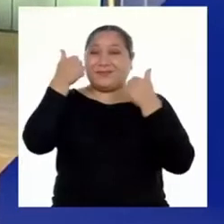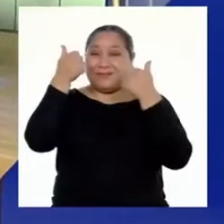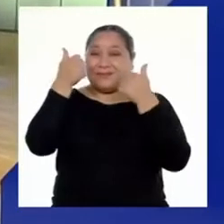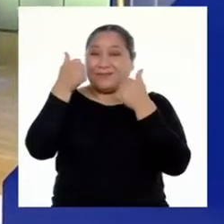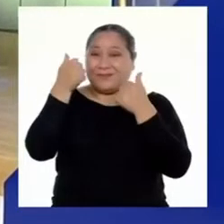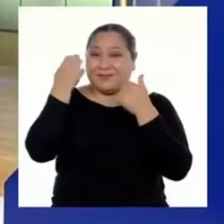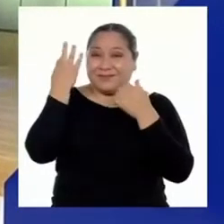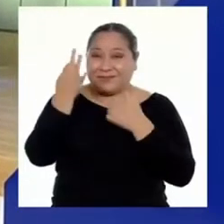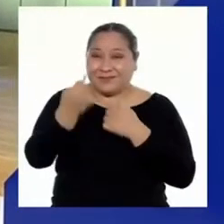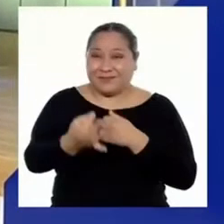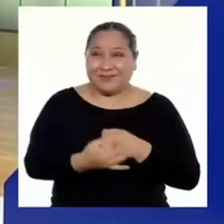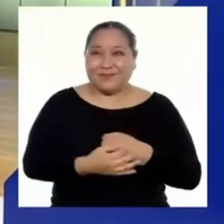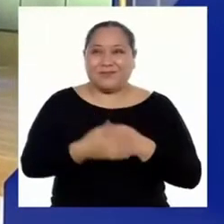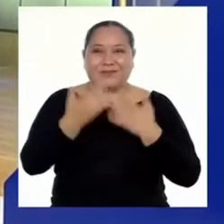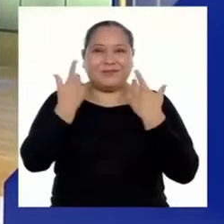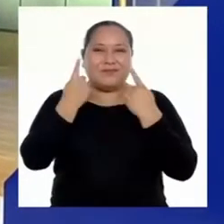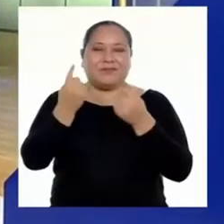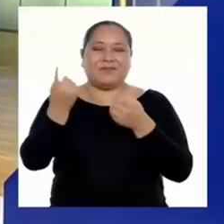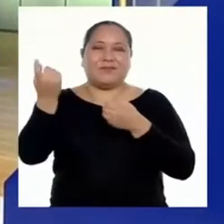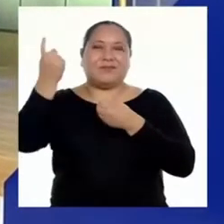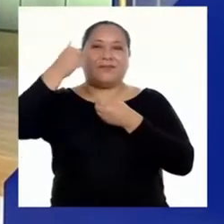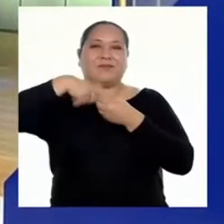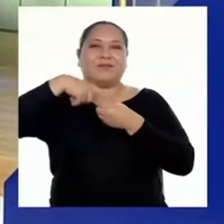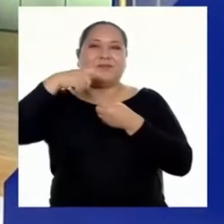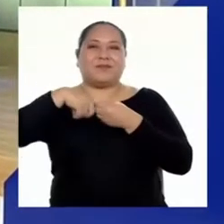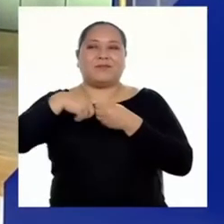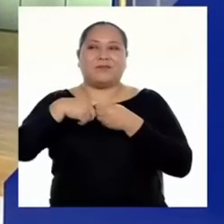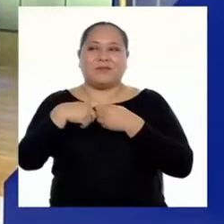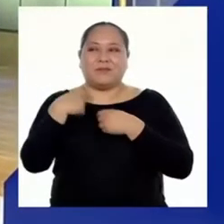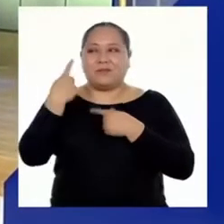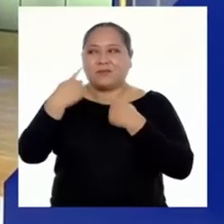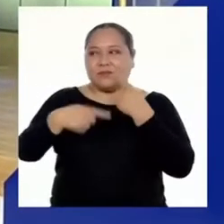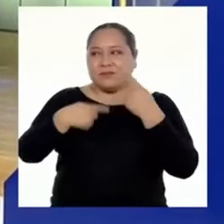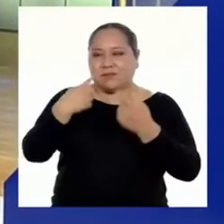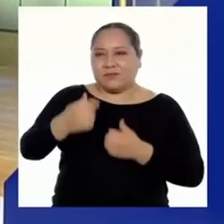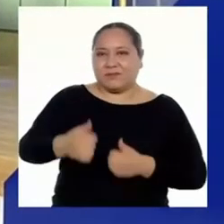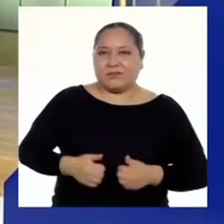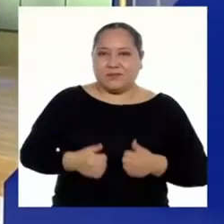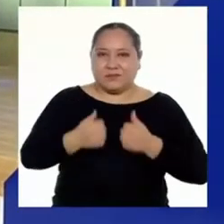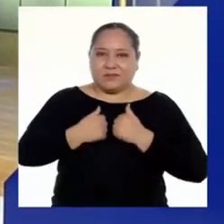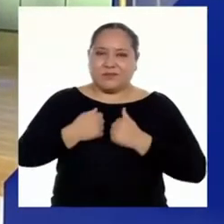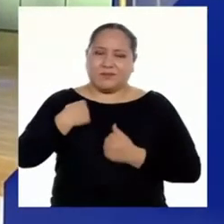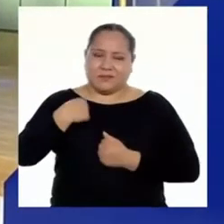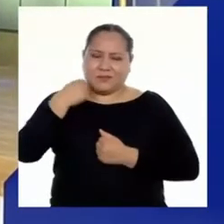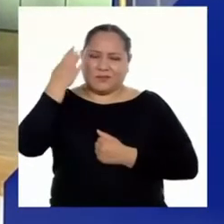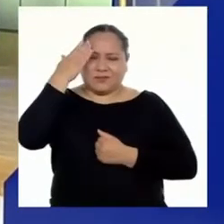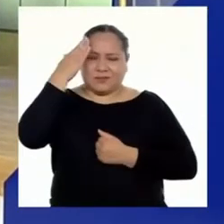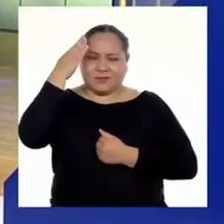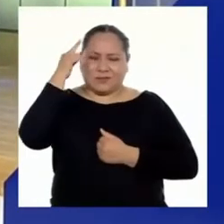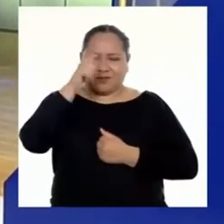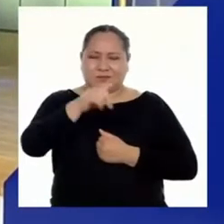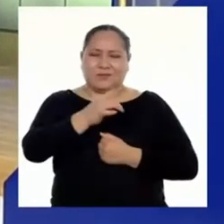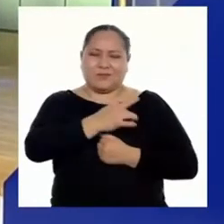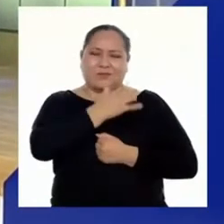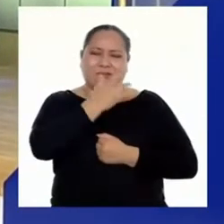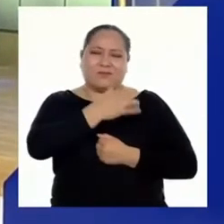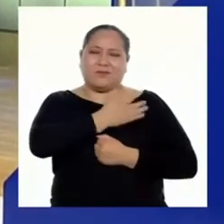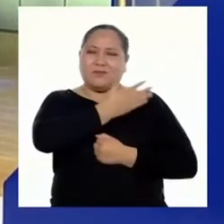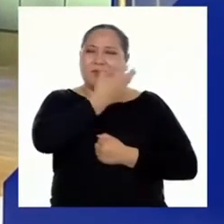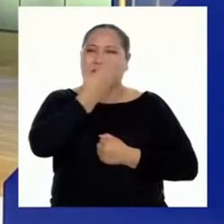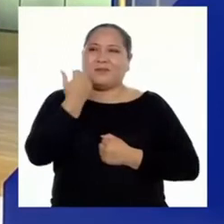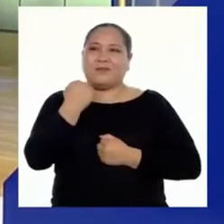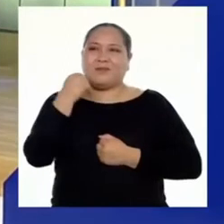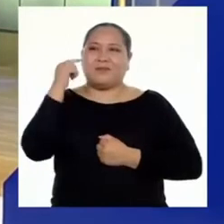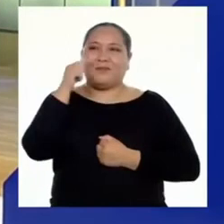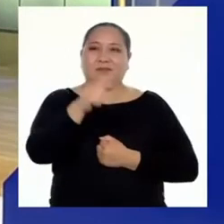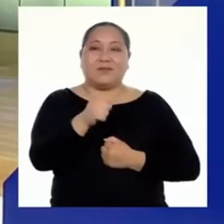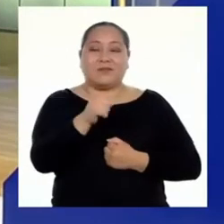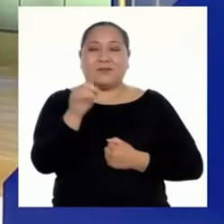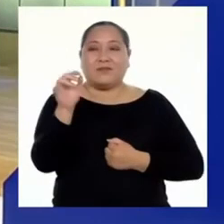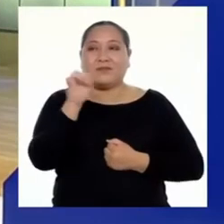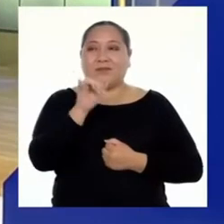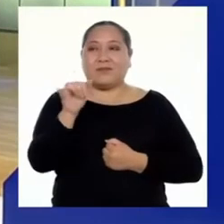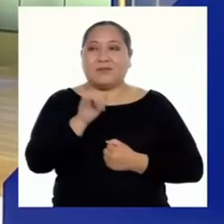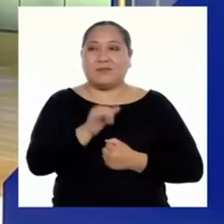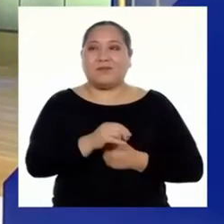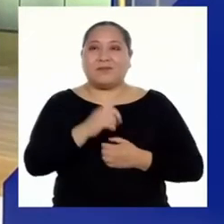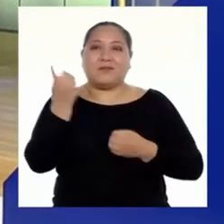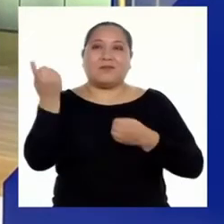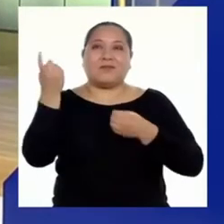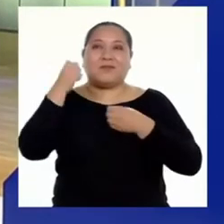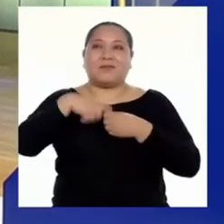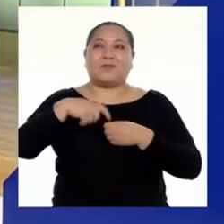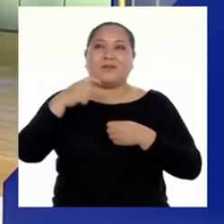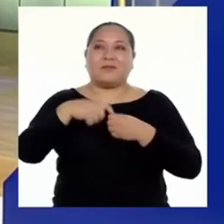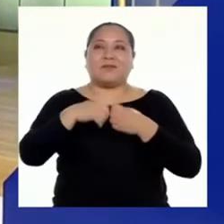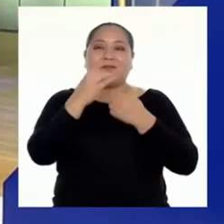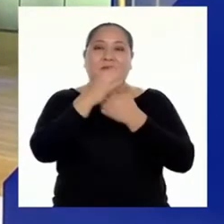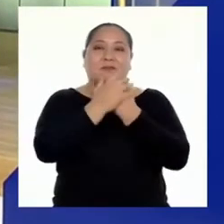¿No? Traten de incorporarlos a sus rutinas diarias. Les aseguro que se van a sentir mejor. En esa misma rutina deberían